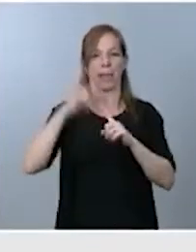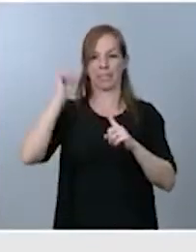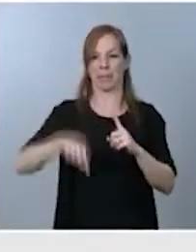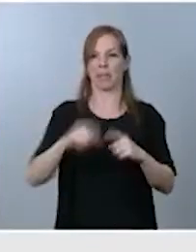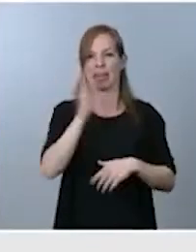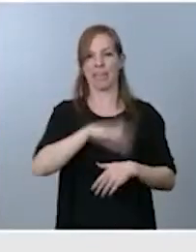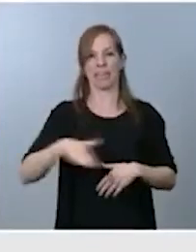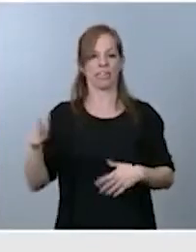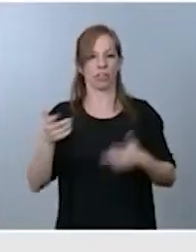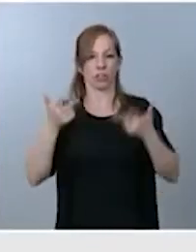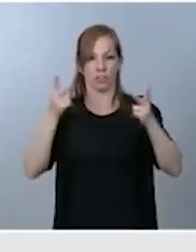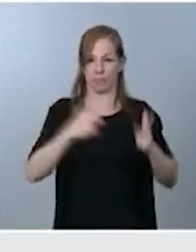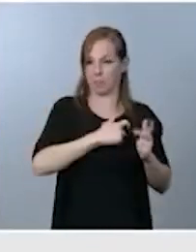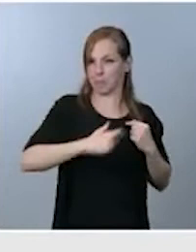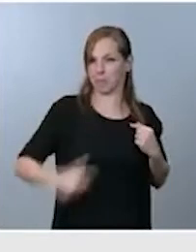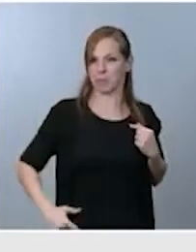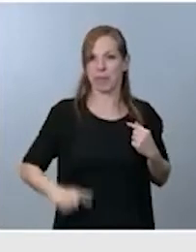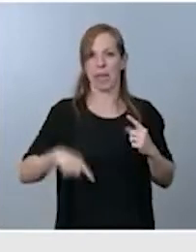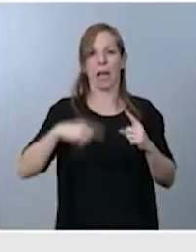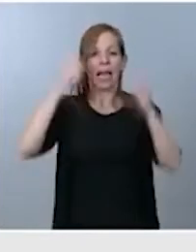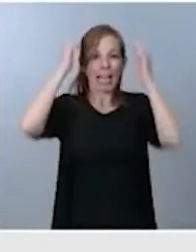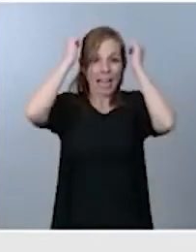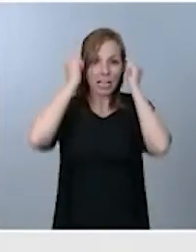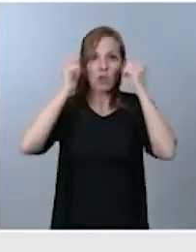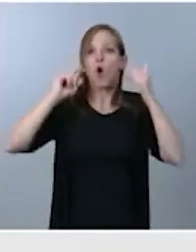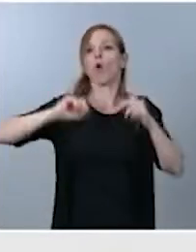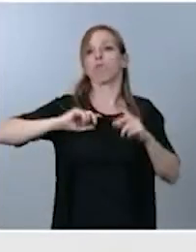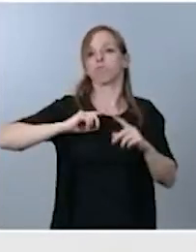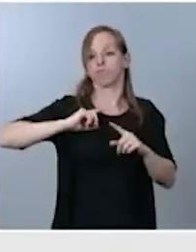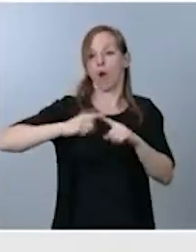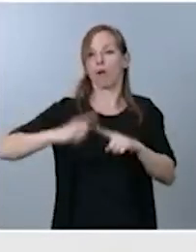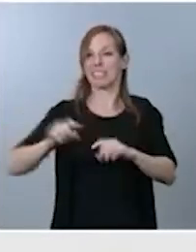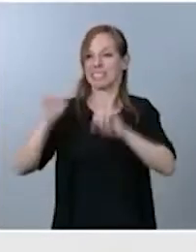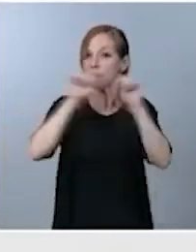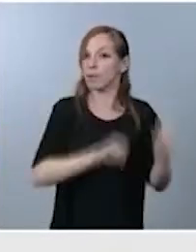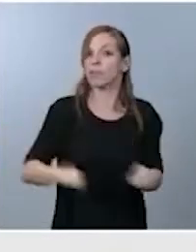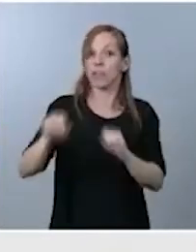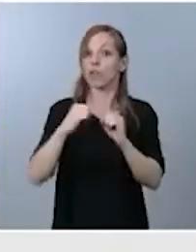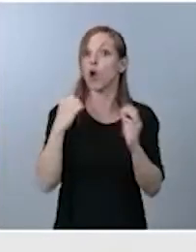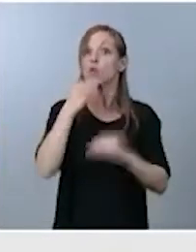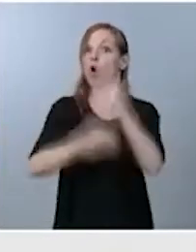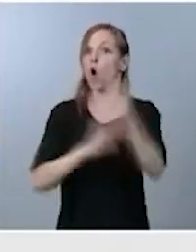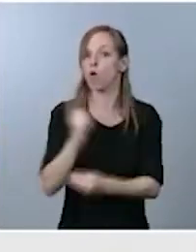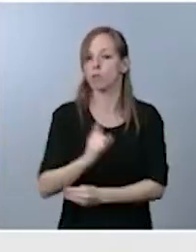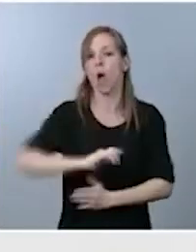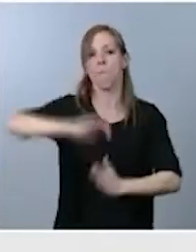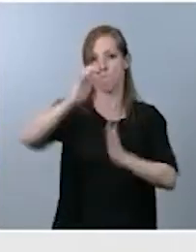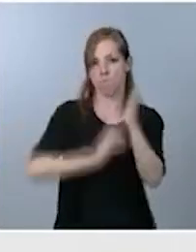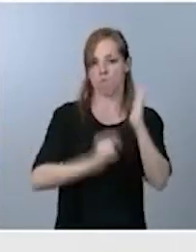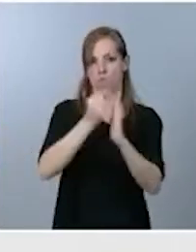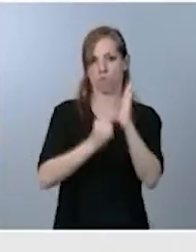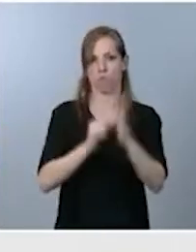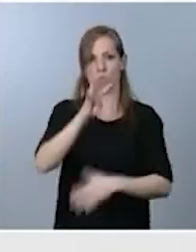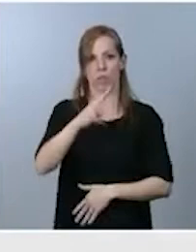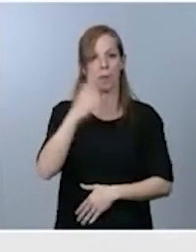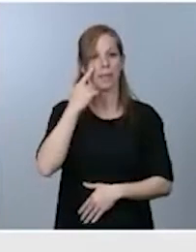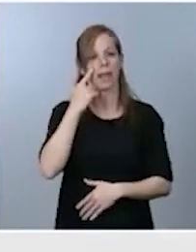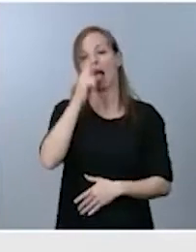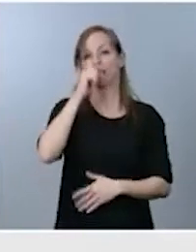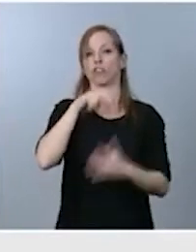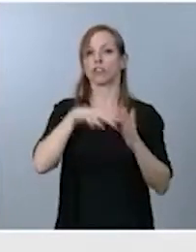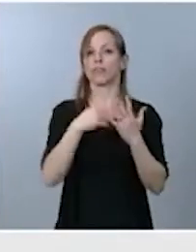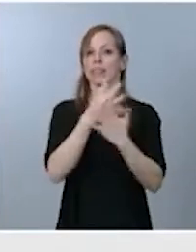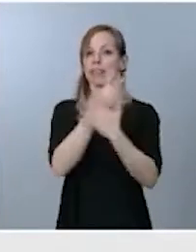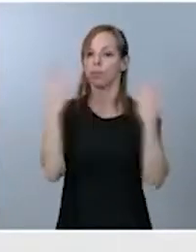otros elementos de protección. Miren, en 2019, 116 de los fallecidos en accidente de